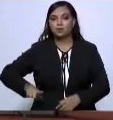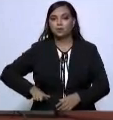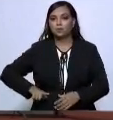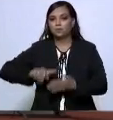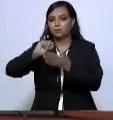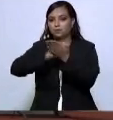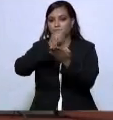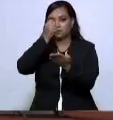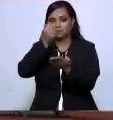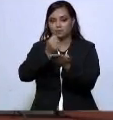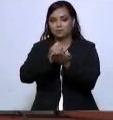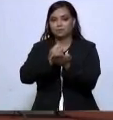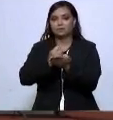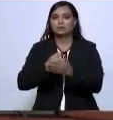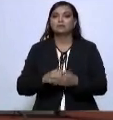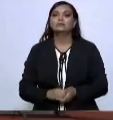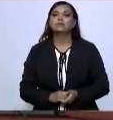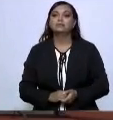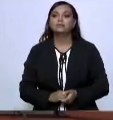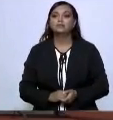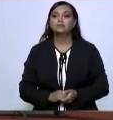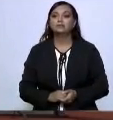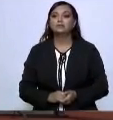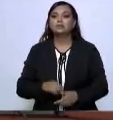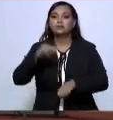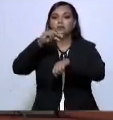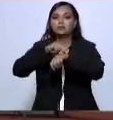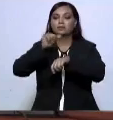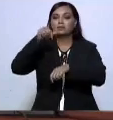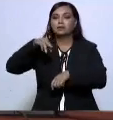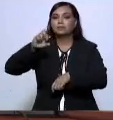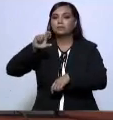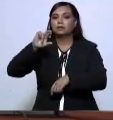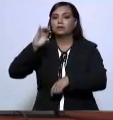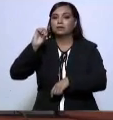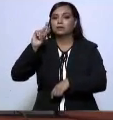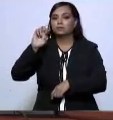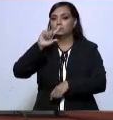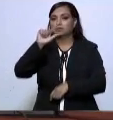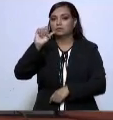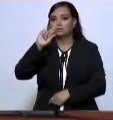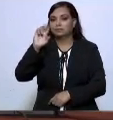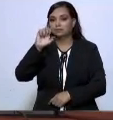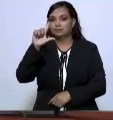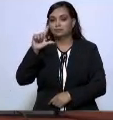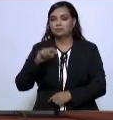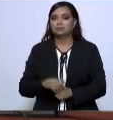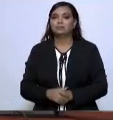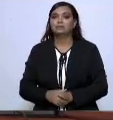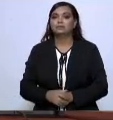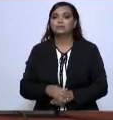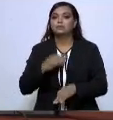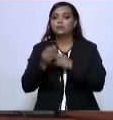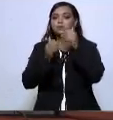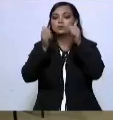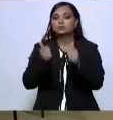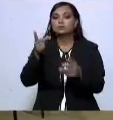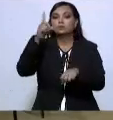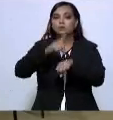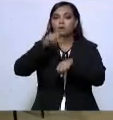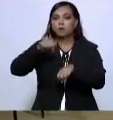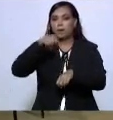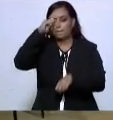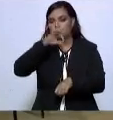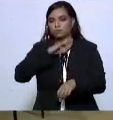constitucional de Tamaulipas, el doctor Américo Villarreal. Estamos hoy aquí para